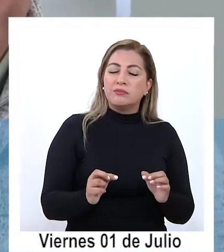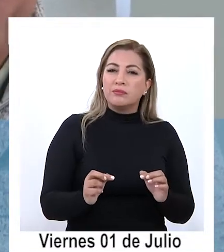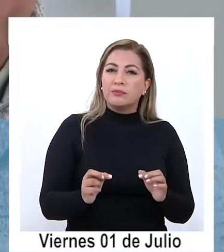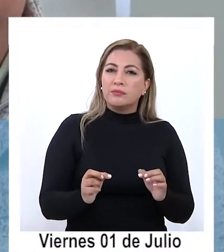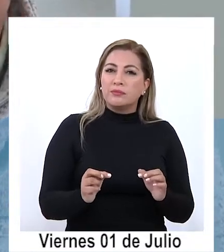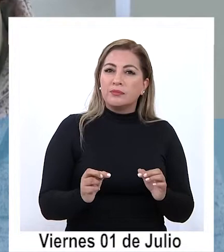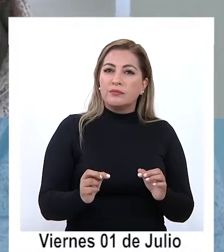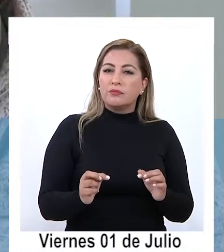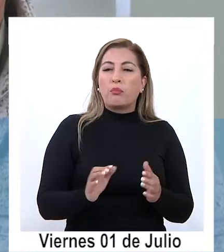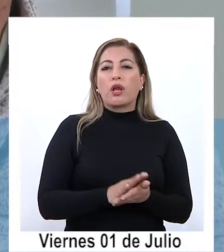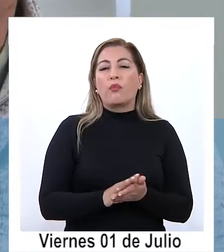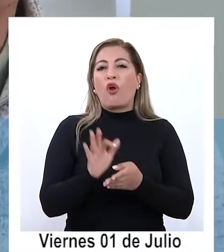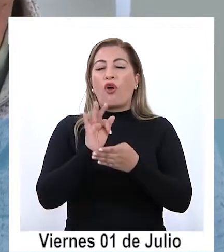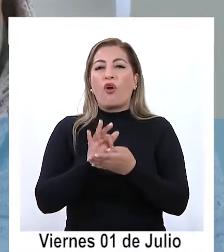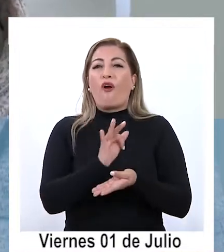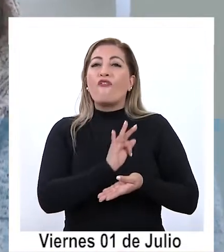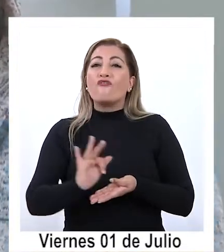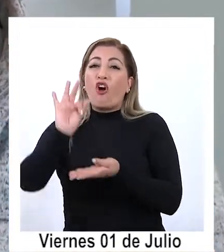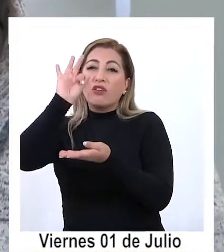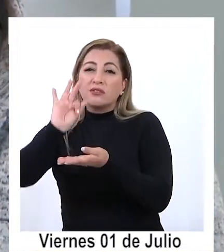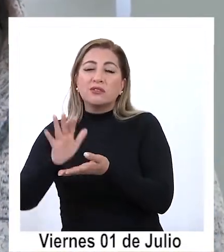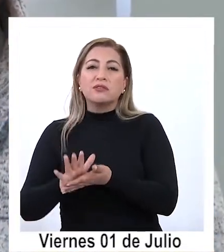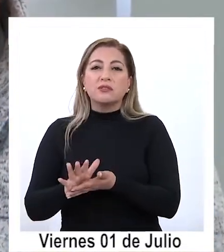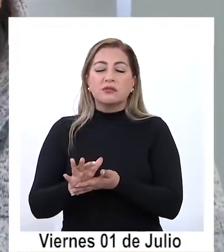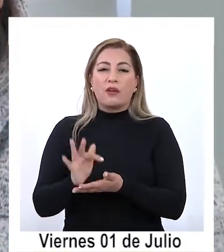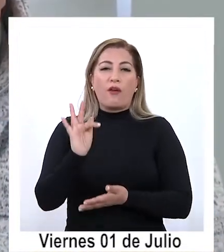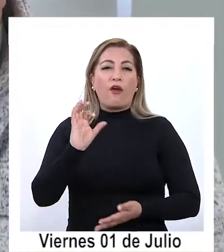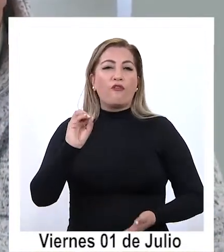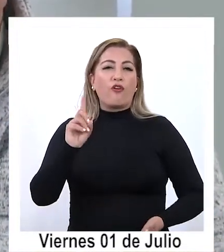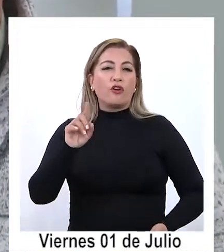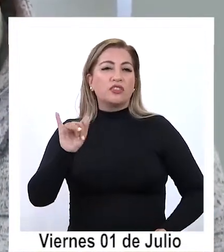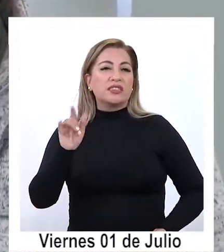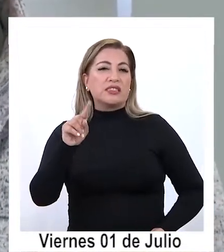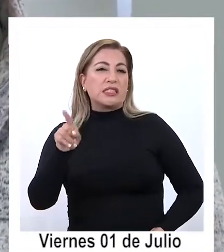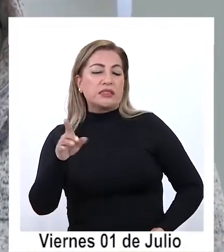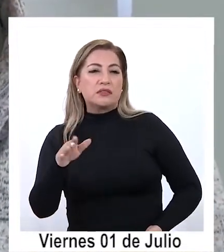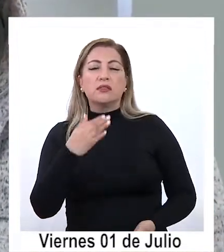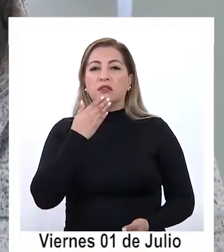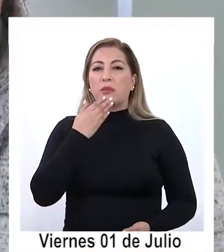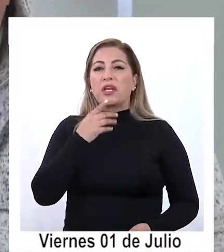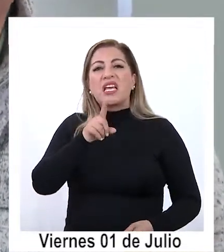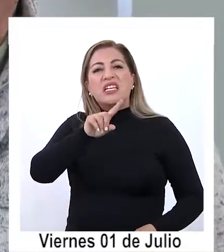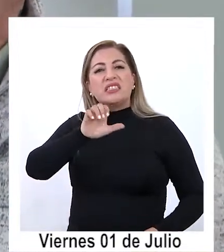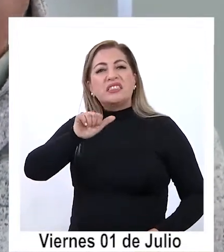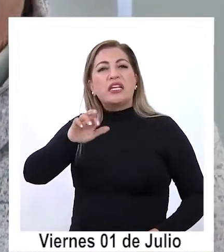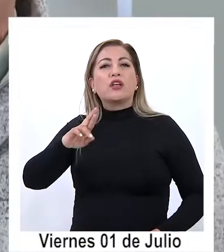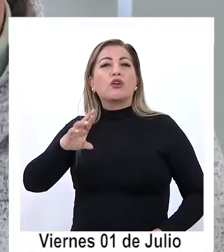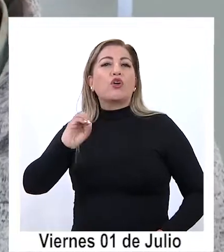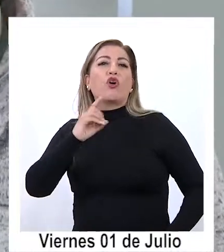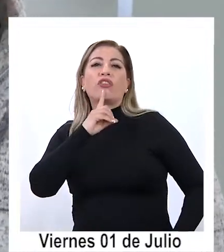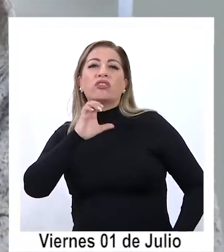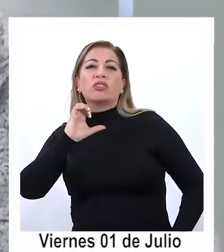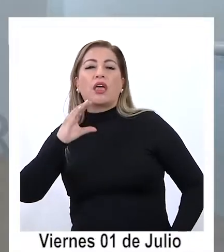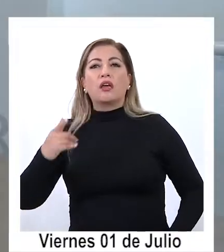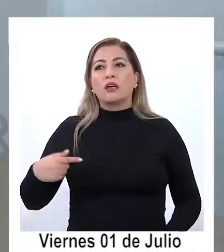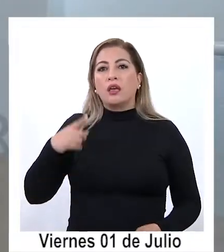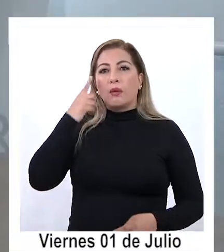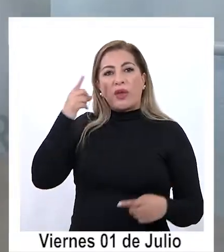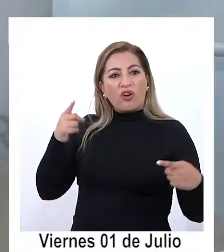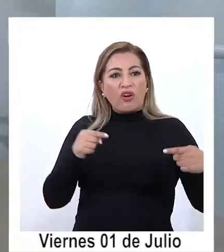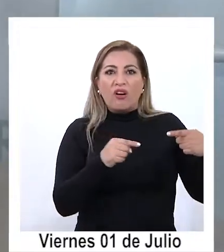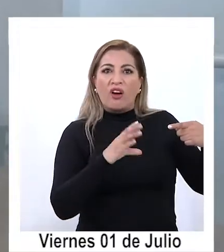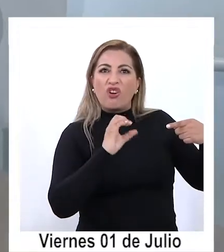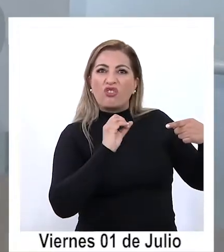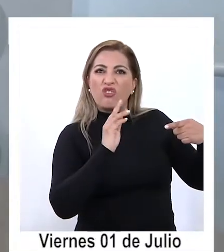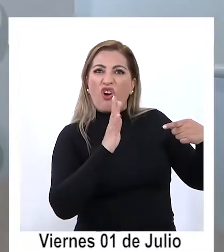ir al fósil dependiendo de cierto de los tamaños de los proyectos también puede ir a Cercotec y dicen ya pero la Corfo son palabras